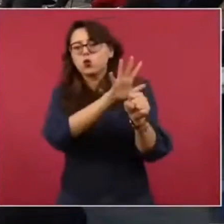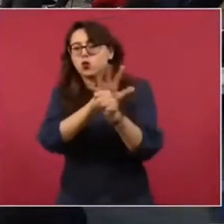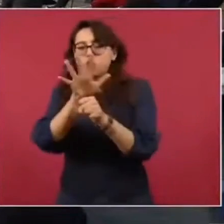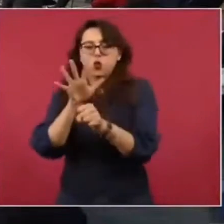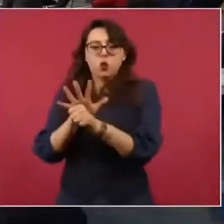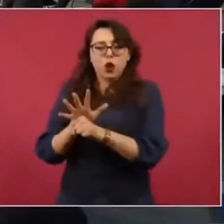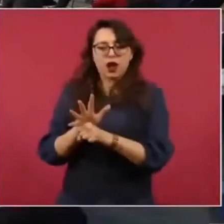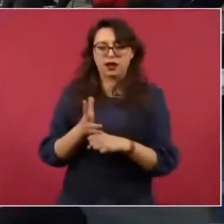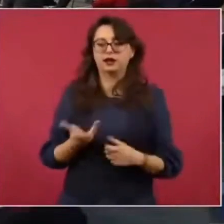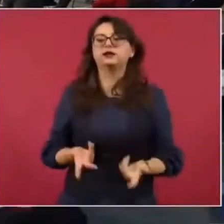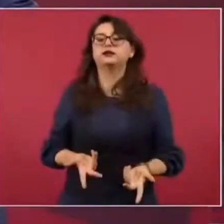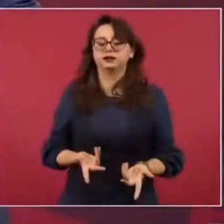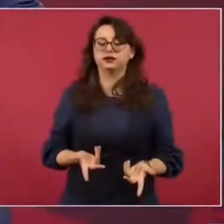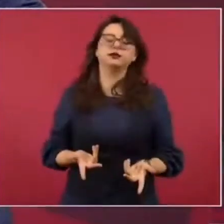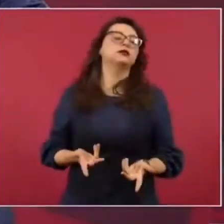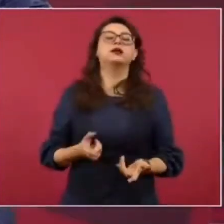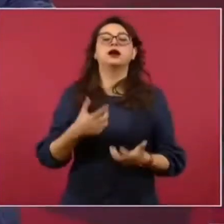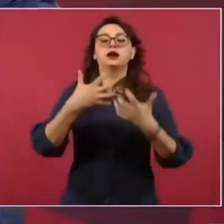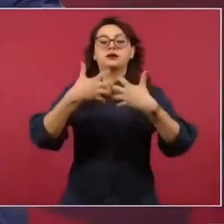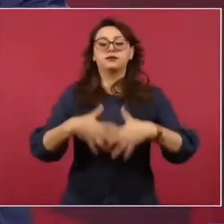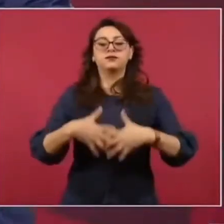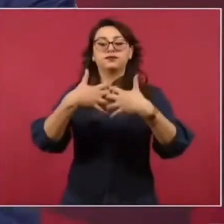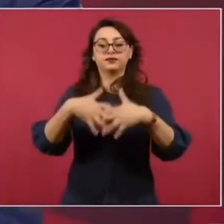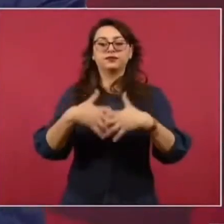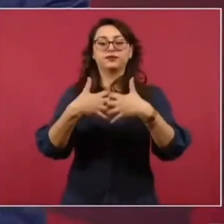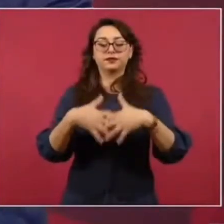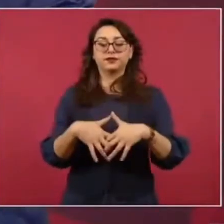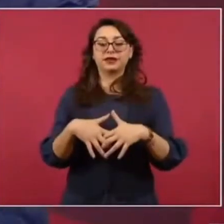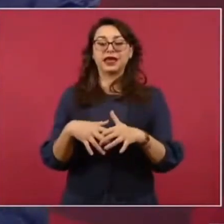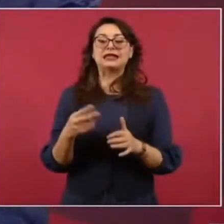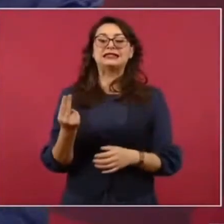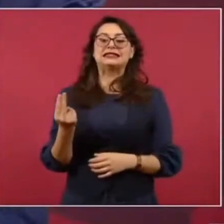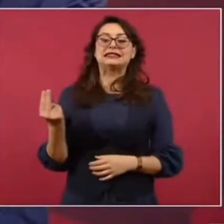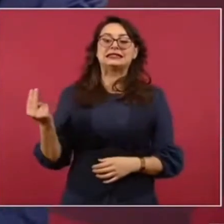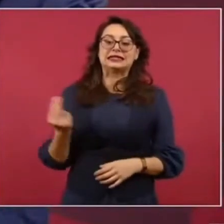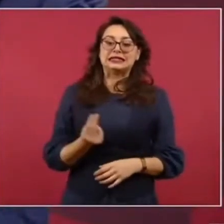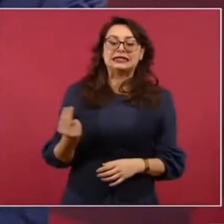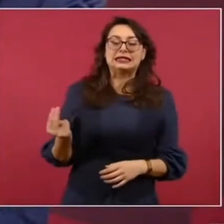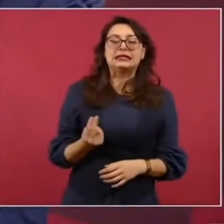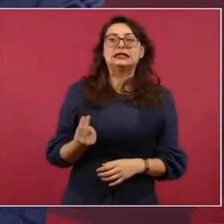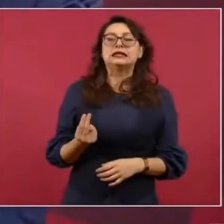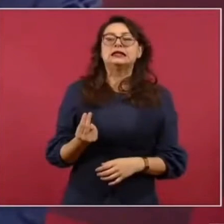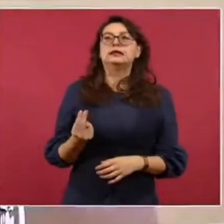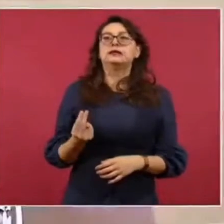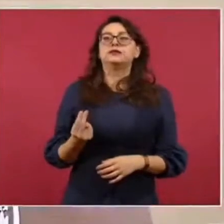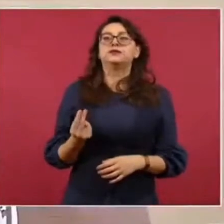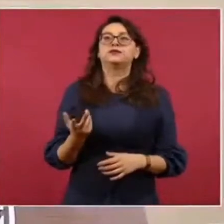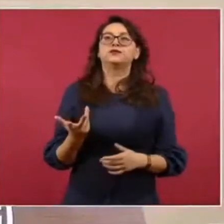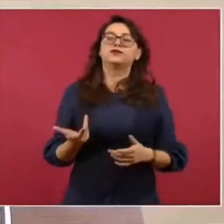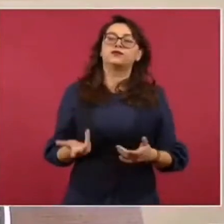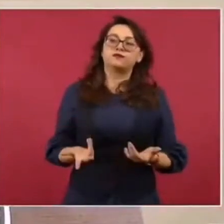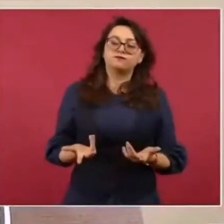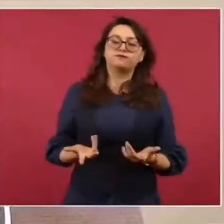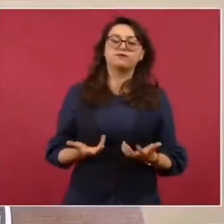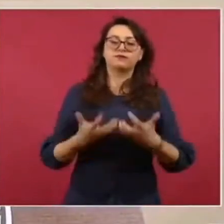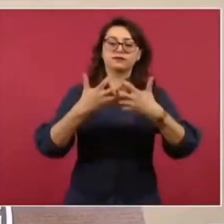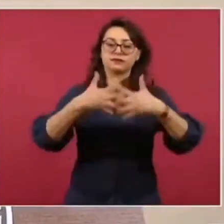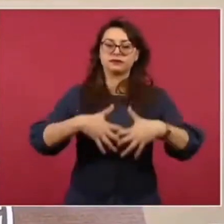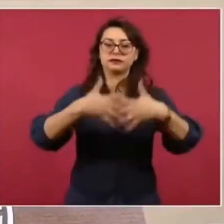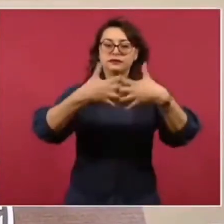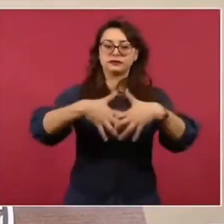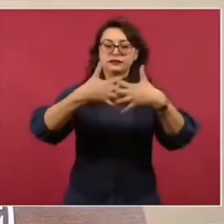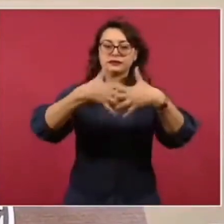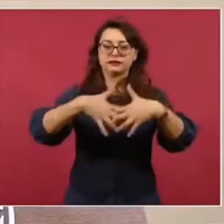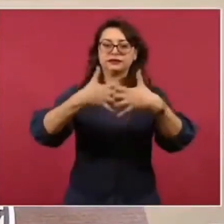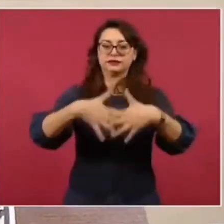estas plantas necesitan respaldo. Es decir, necesitan una planta termoeléctrica